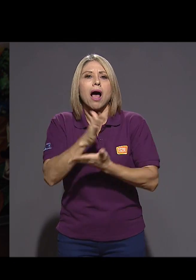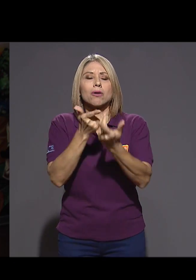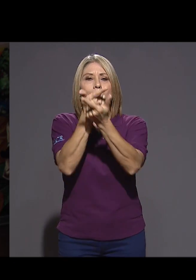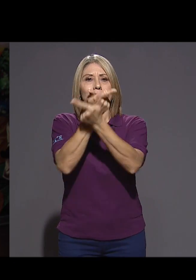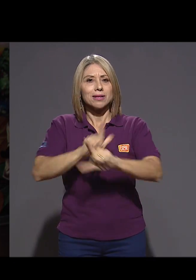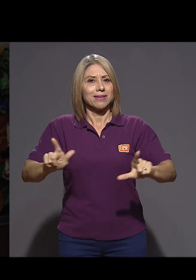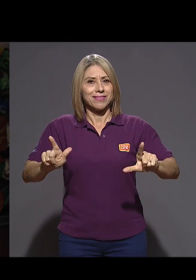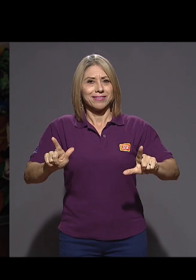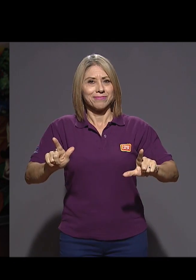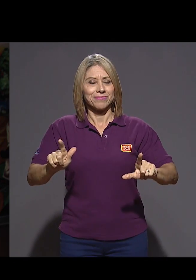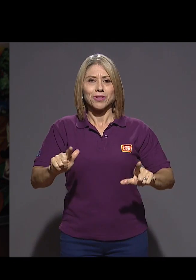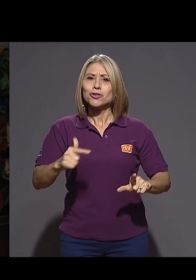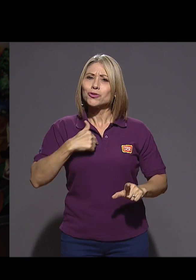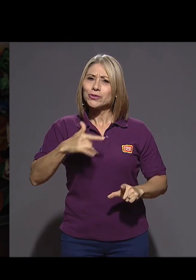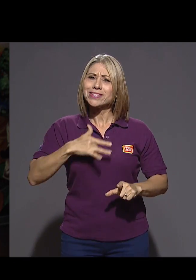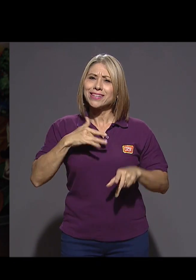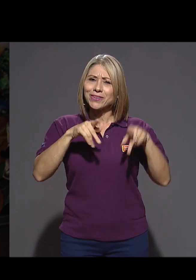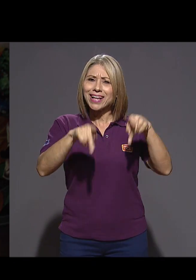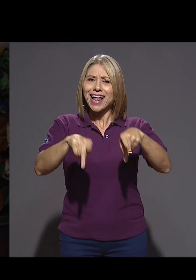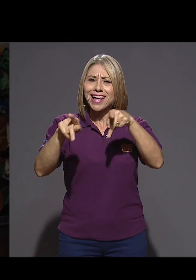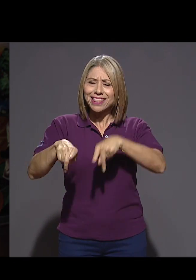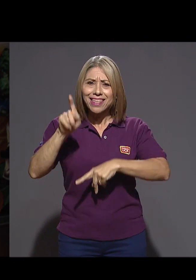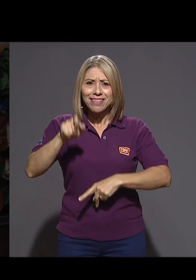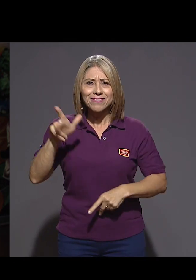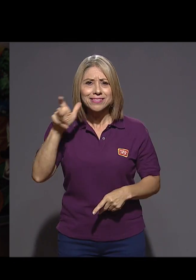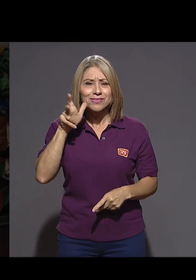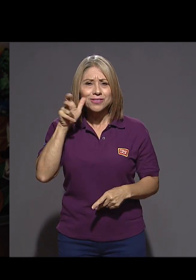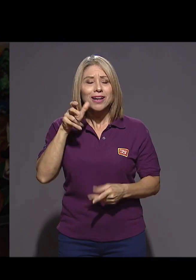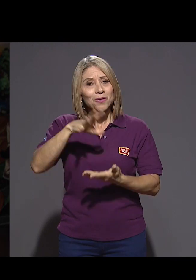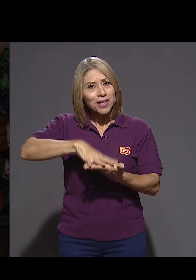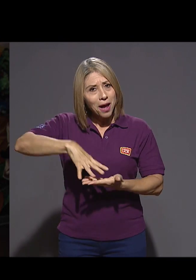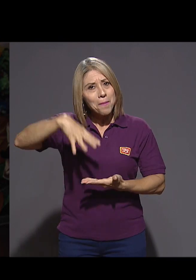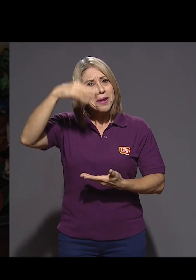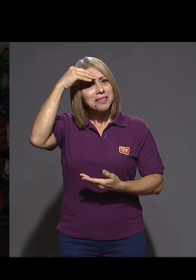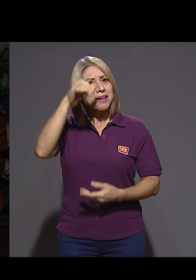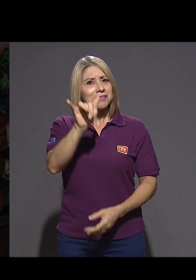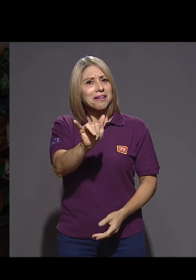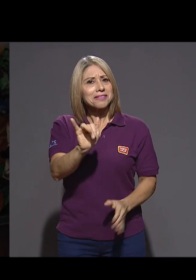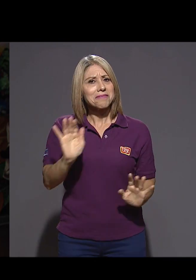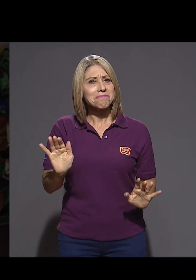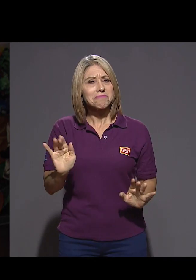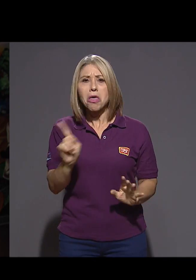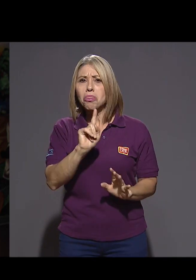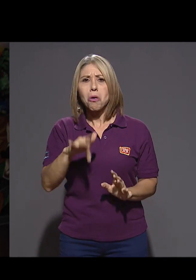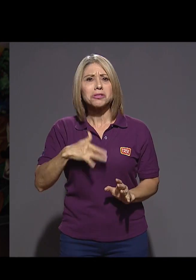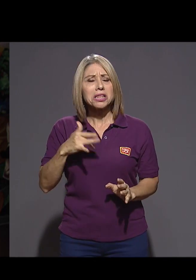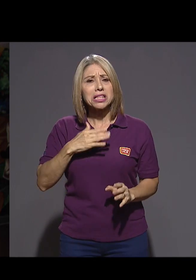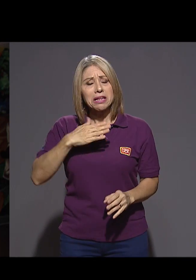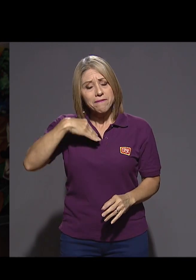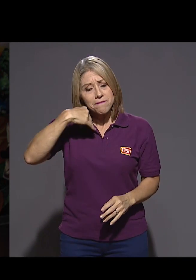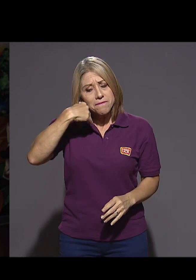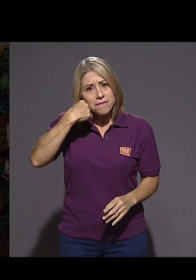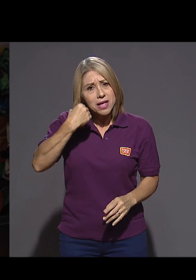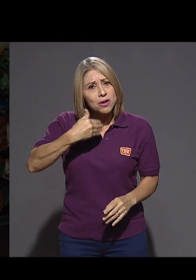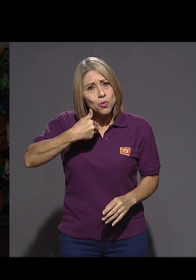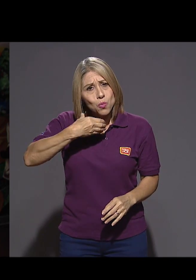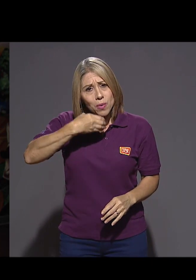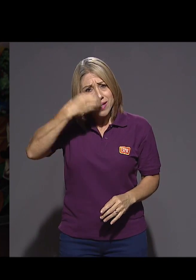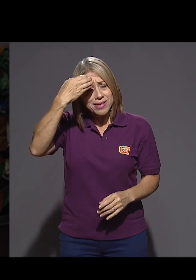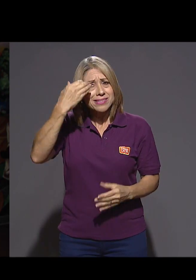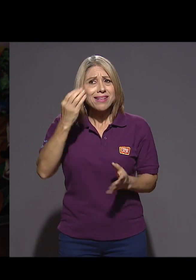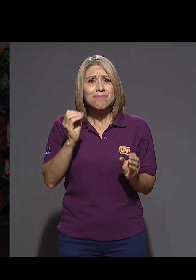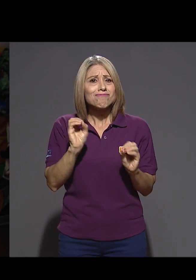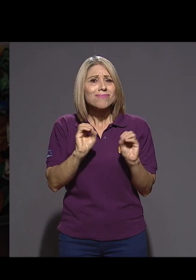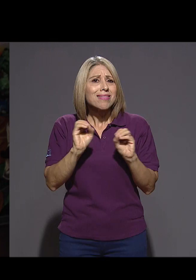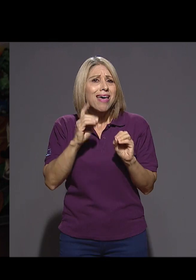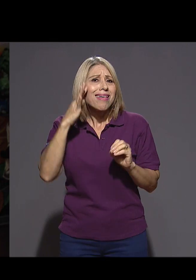algo muy, muy libre, entonces siento que la gente debería escucharlo y aprender un poco a ser así, digamos, a no tener vergüenza, a no tener como